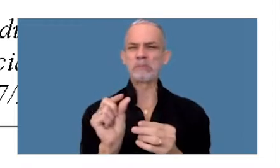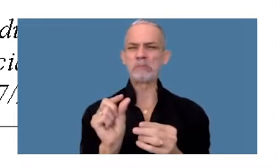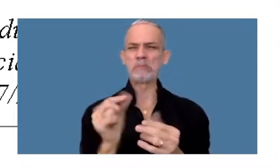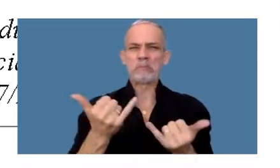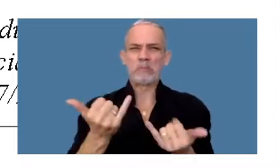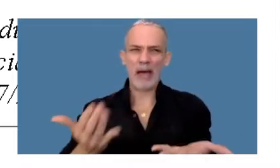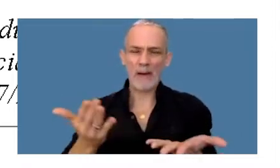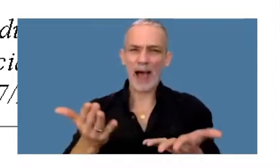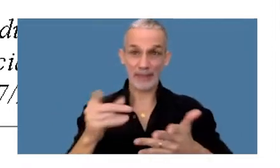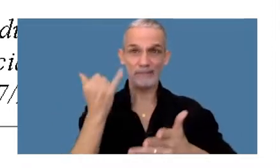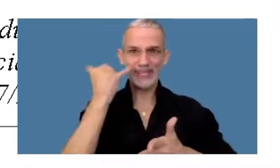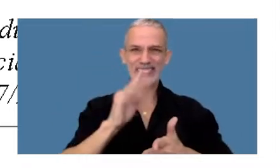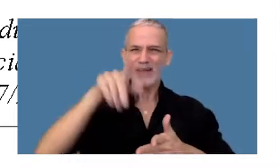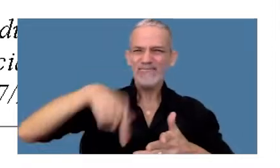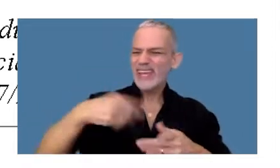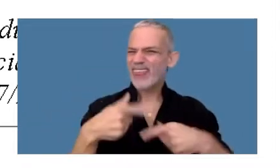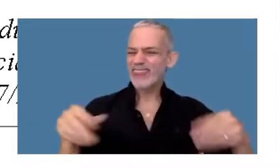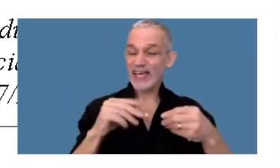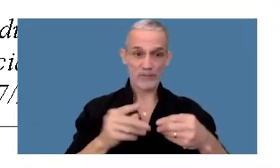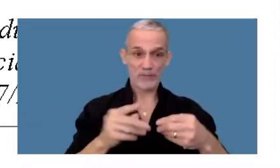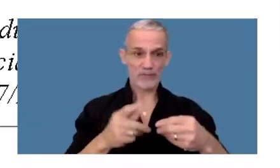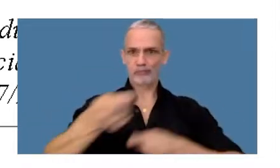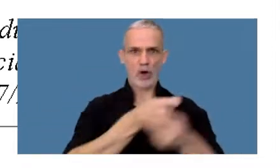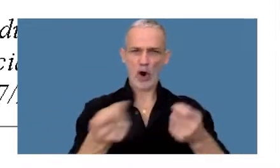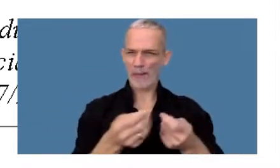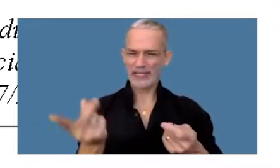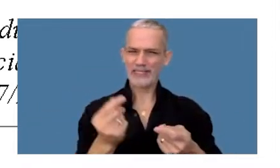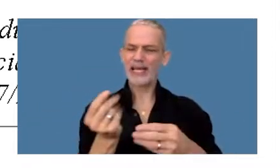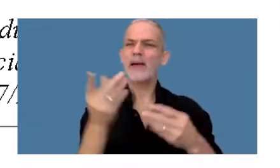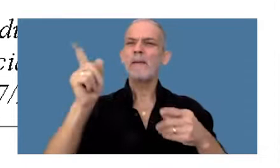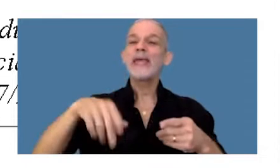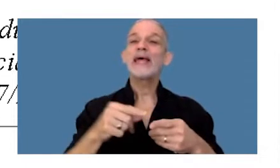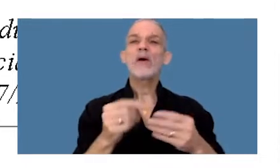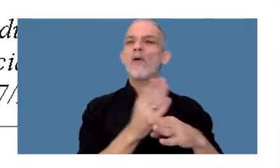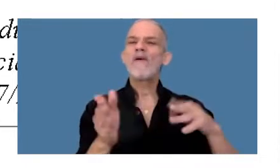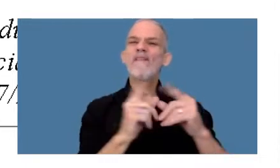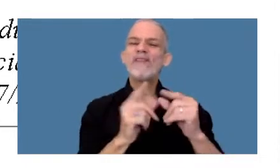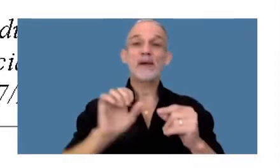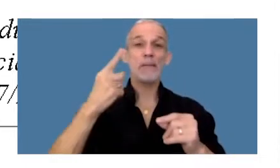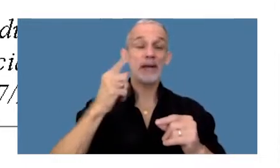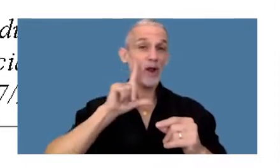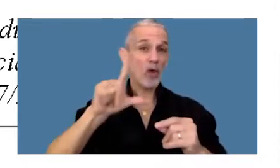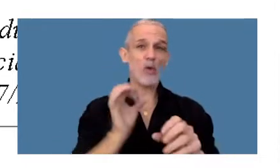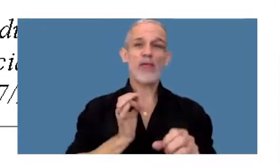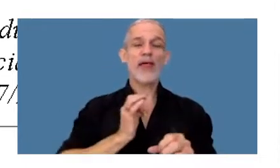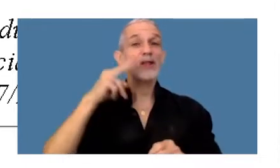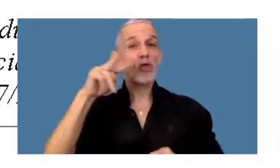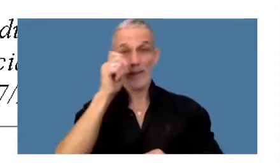que se hayan originado en operaciones comerciales a partir del primero de julio 2022.